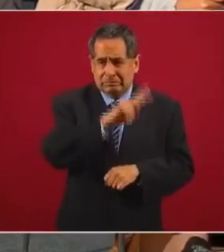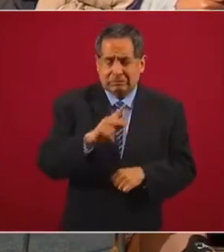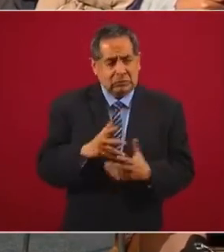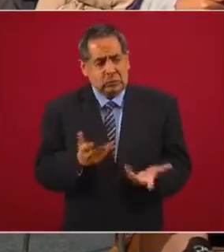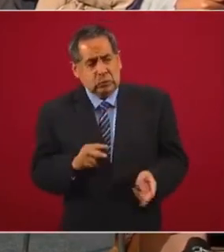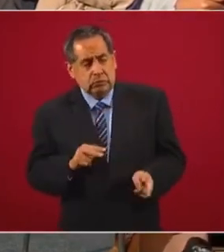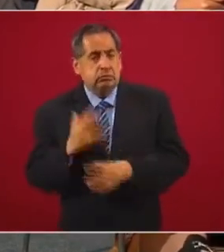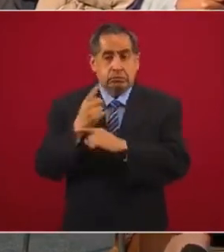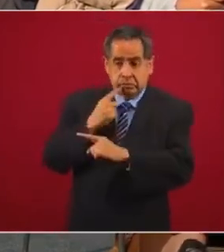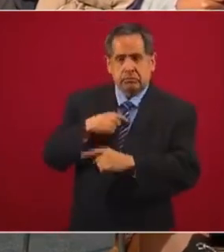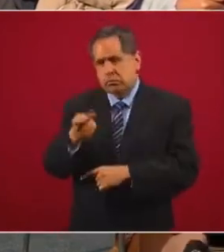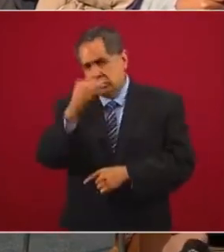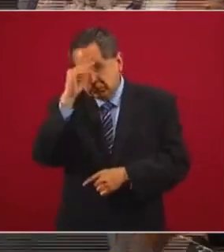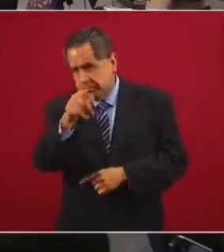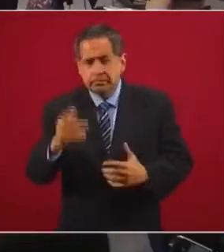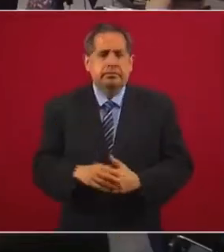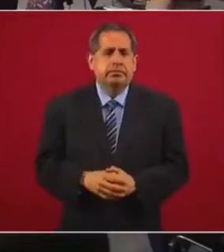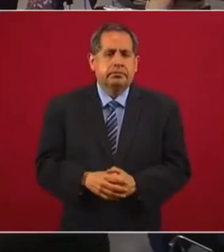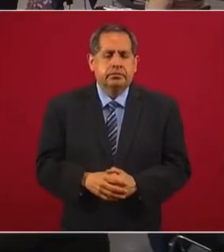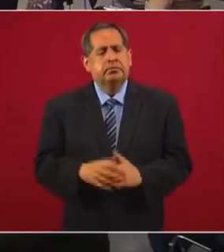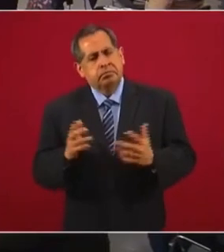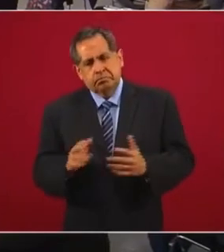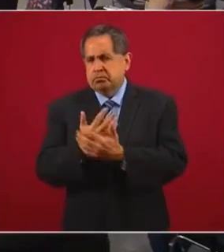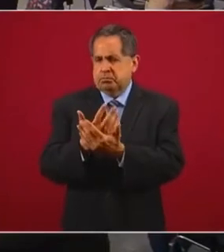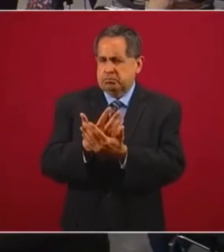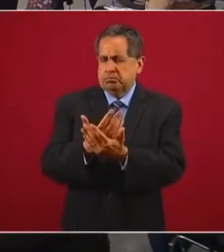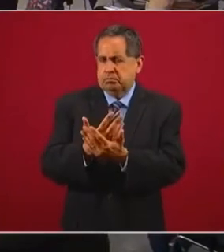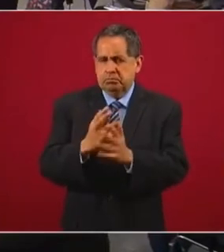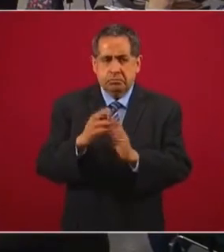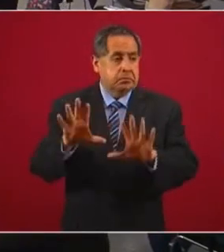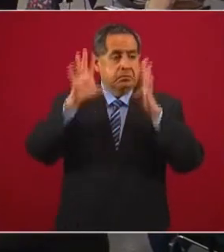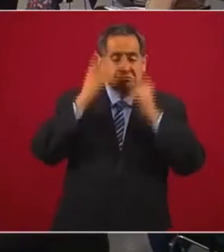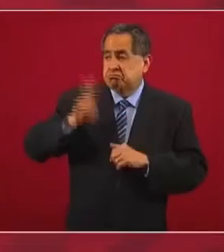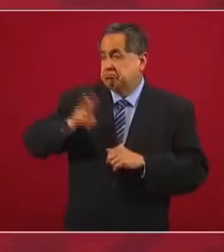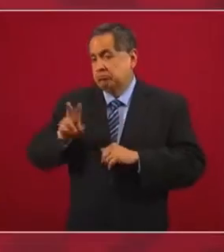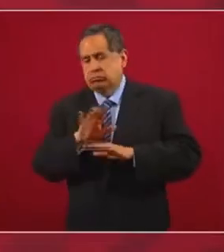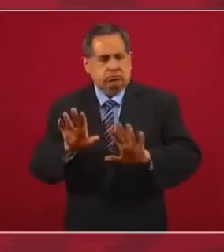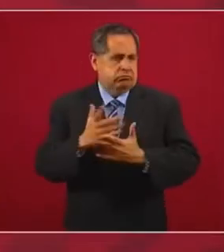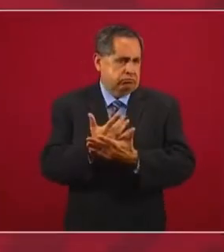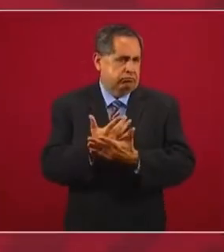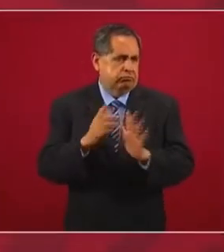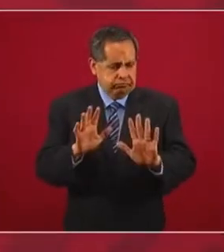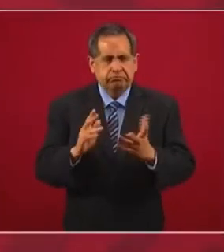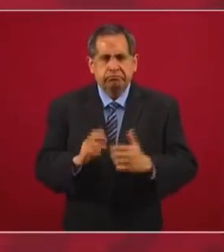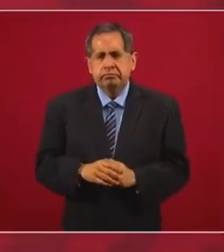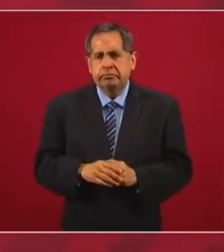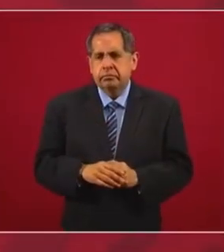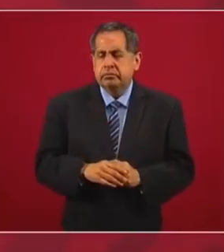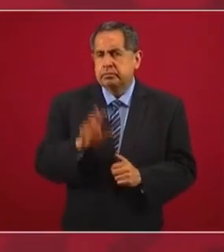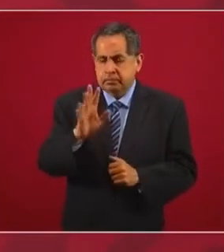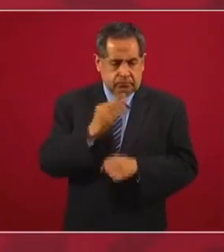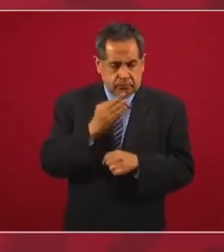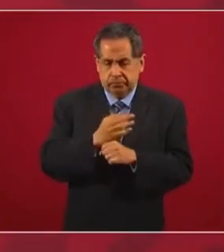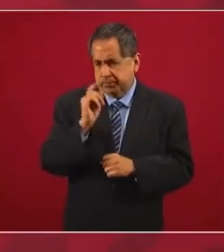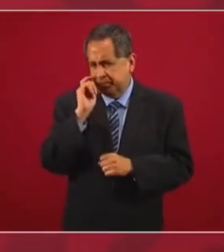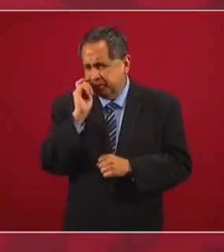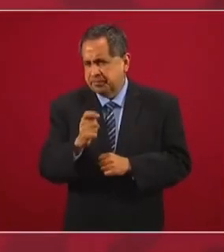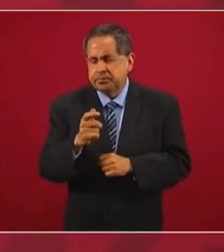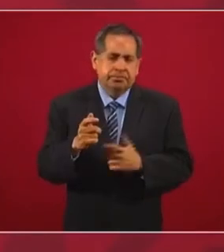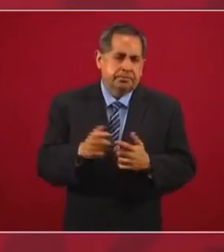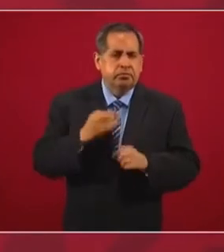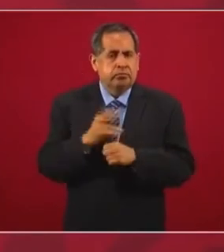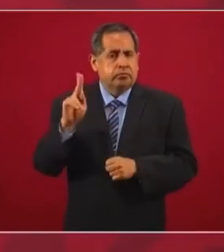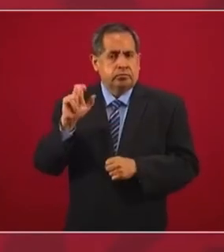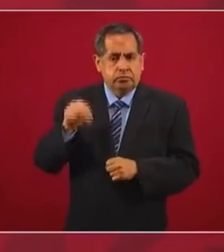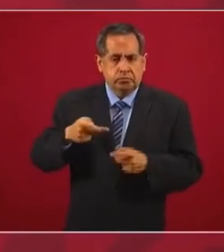opina de esta proyección? Sería mi última pregunta. Bueno, hay que esperarnos, vamos a adelantar vísperas. Nos está funcionando nuestra